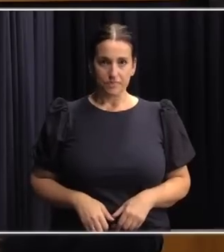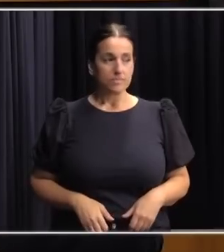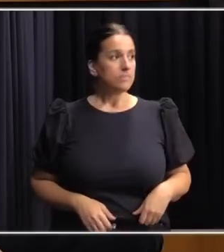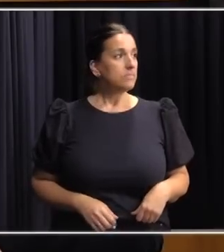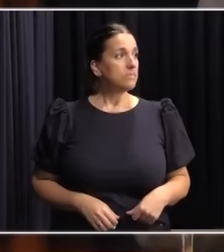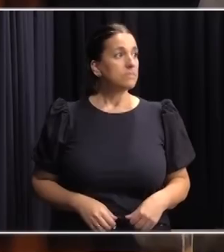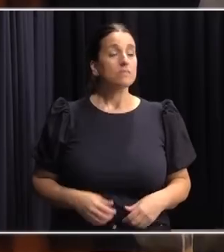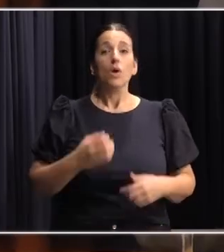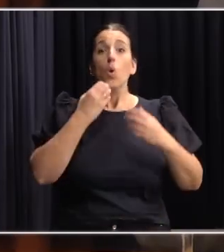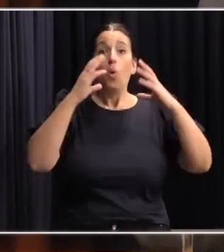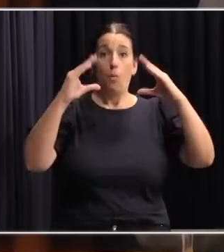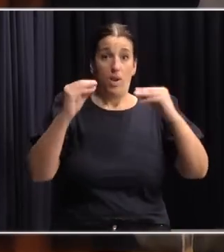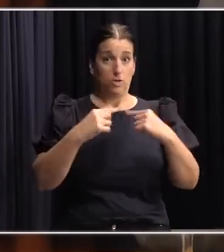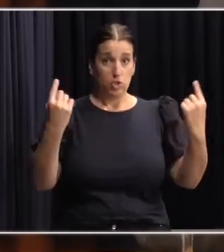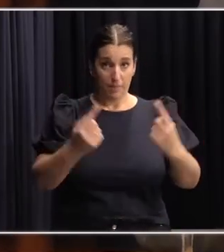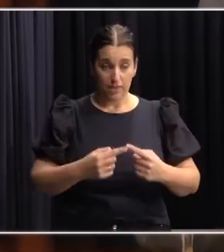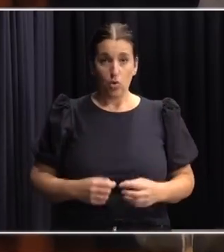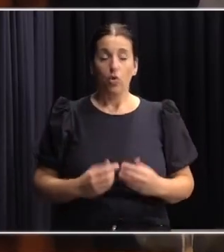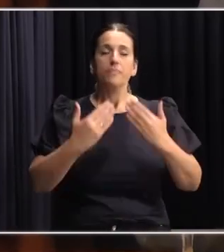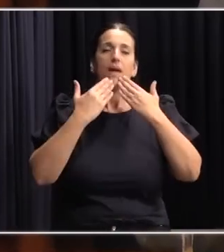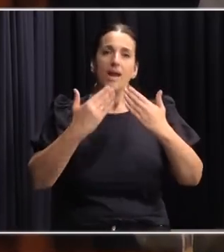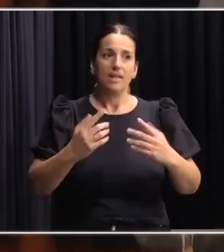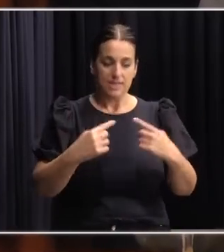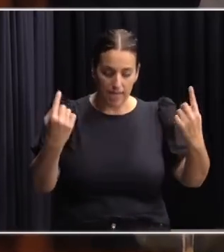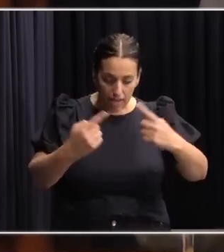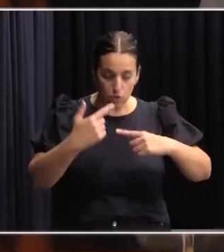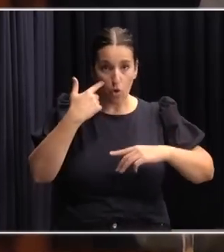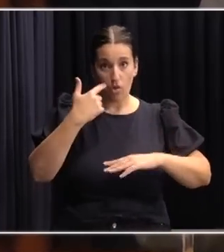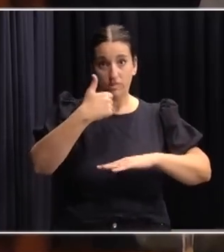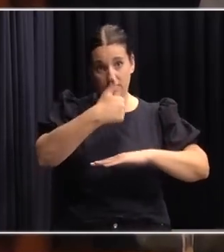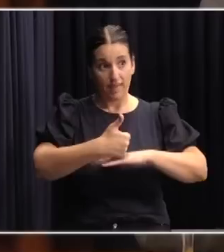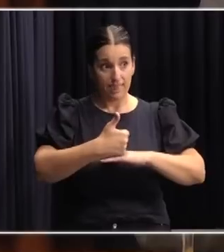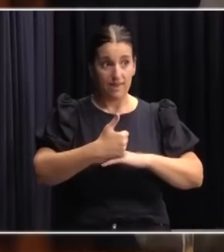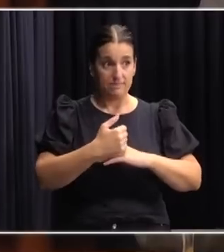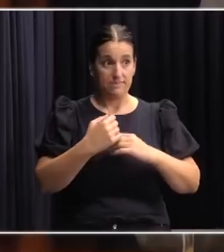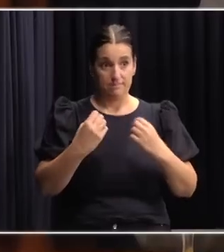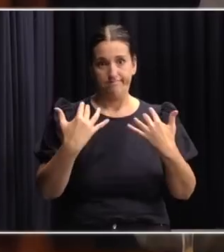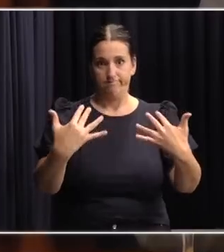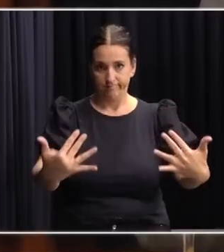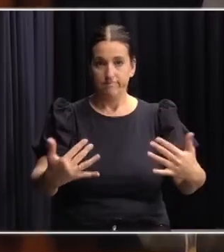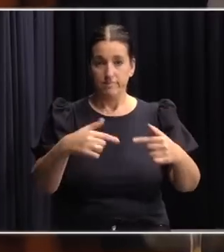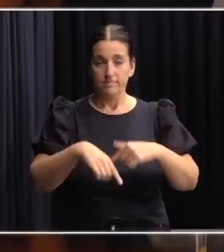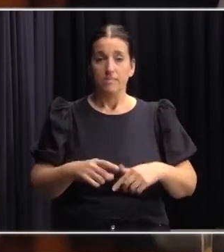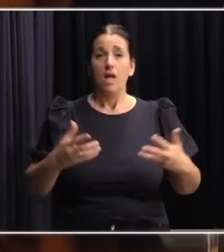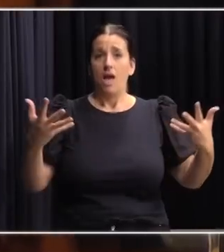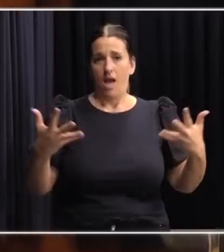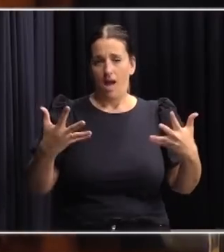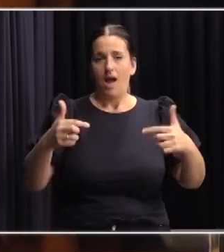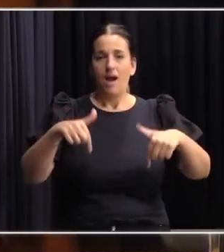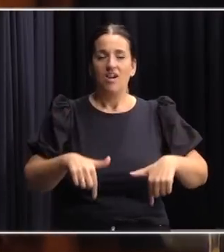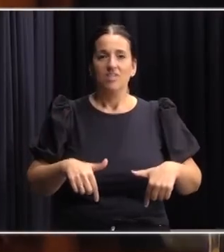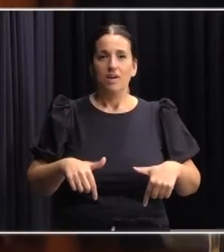Muy buenas noches para todos, agradecerles la presencia. Estamos ante